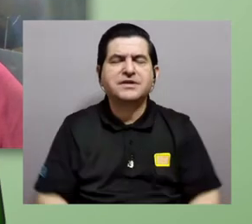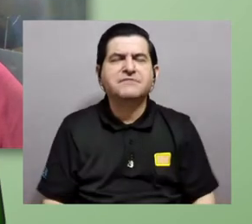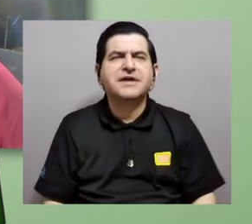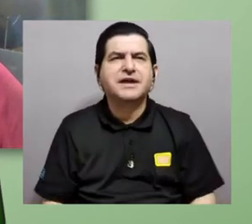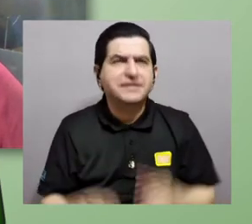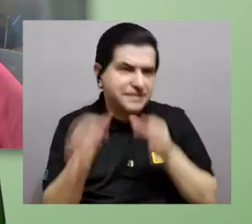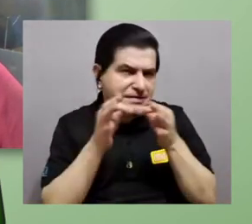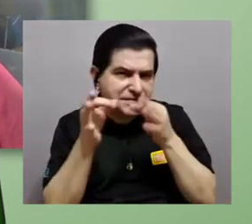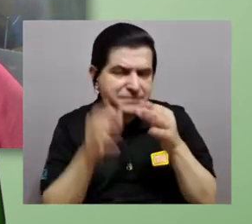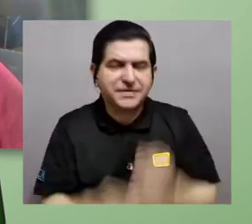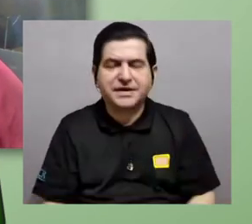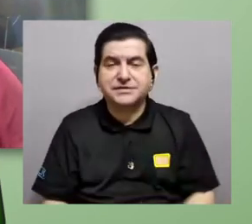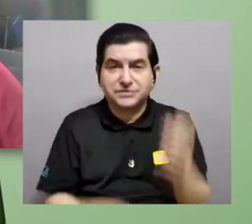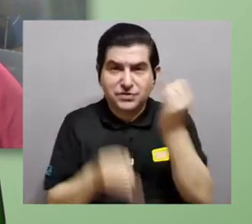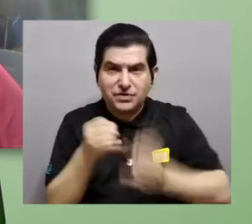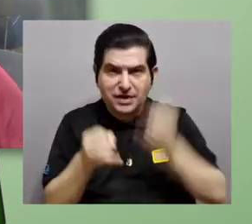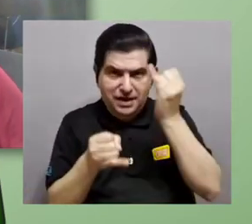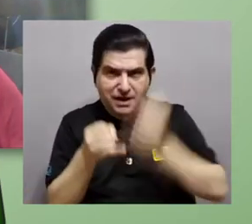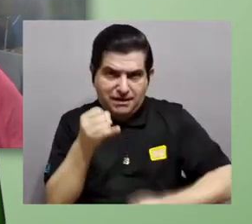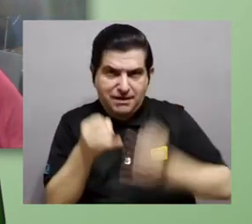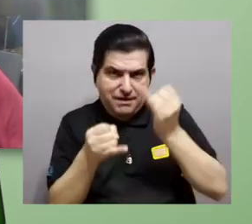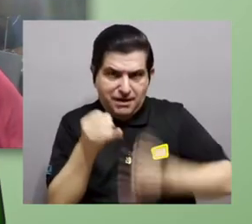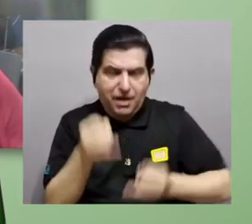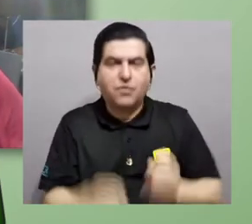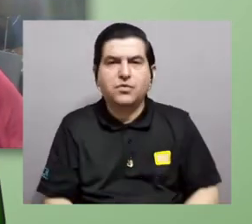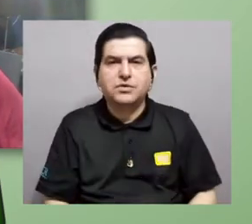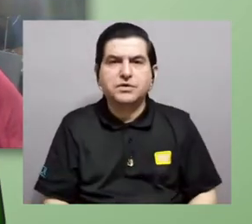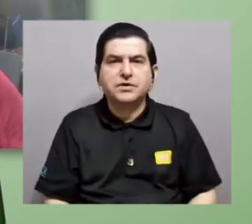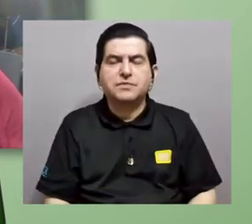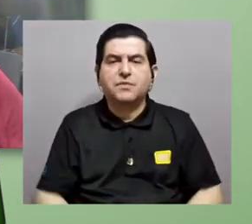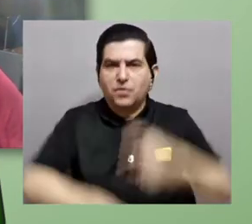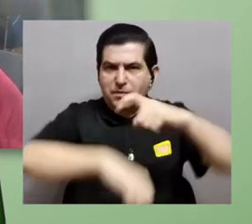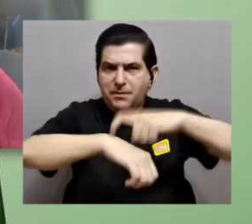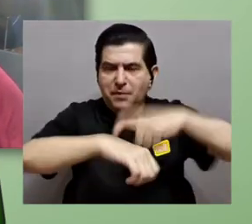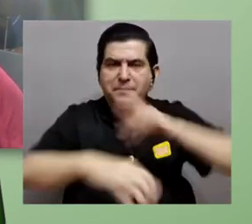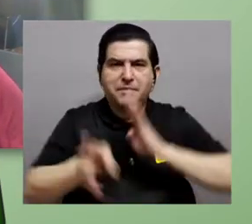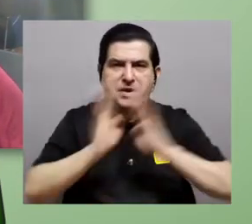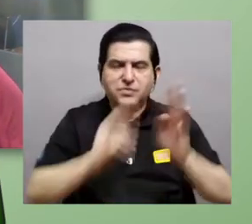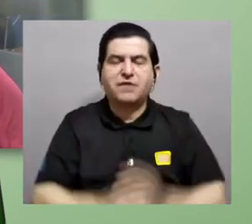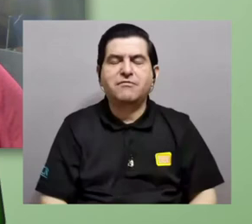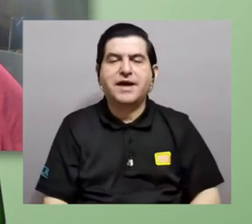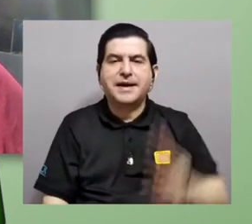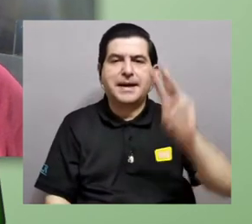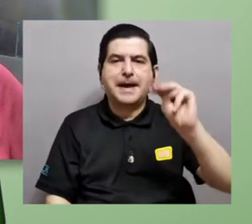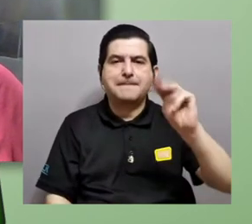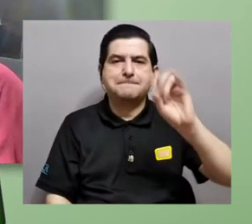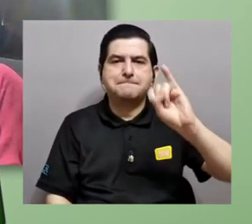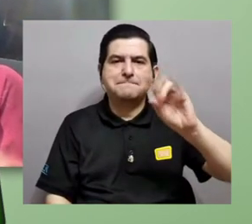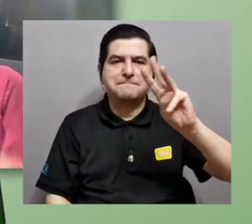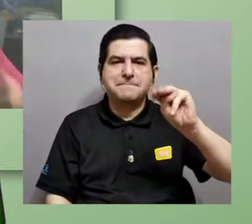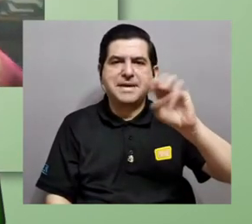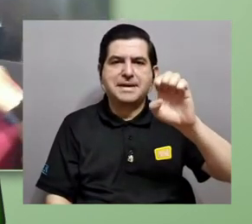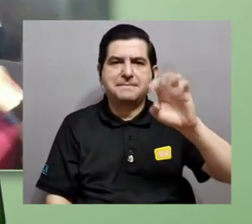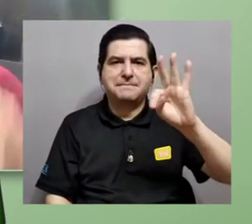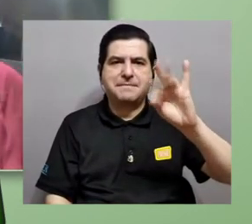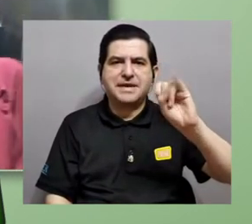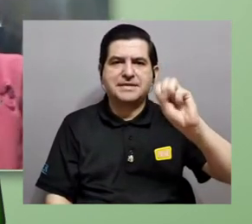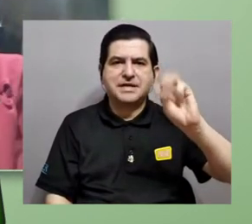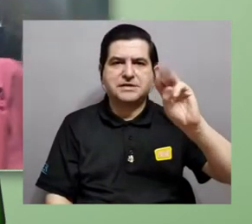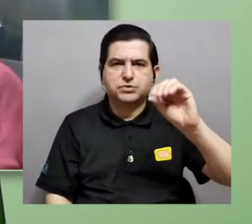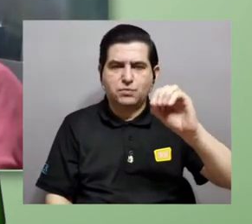diversas, con la expresión que usted nos hacía, sobre todo el último espacio que usted nos hablaba del mismatismo sexual